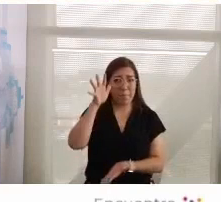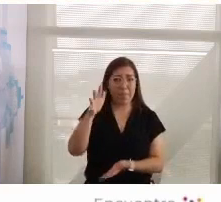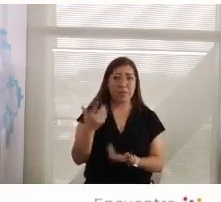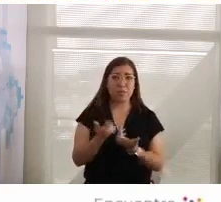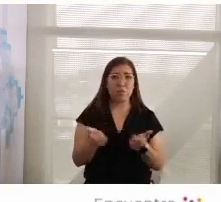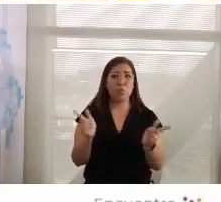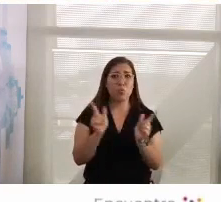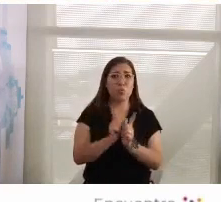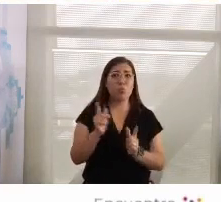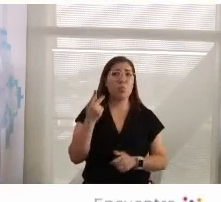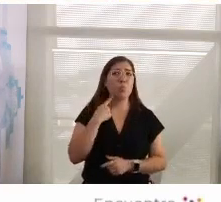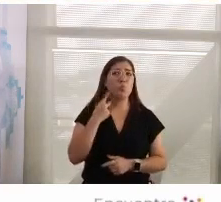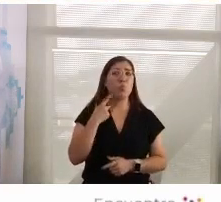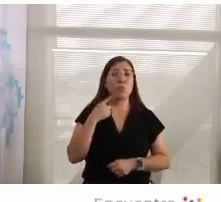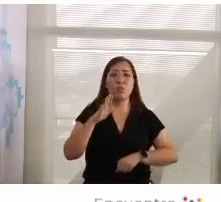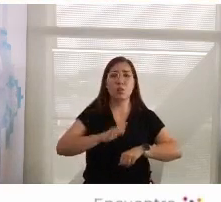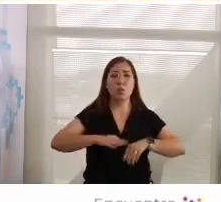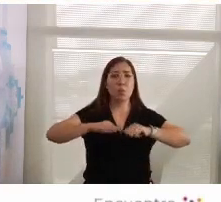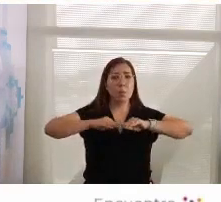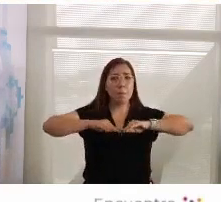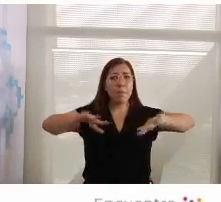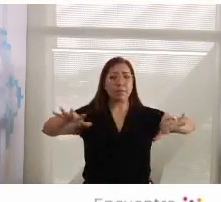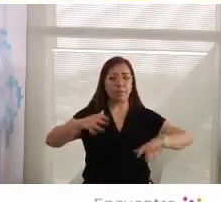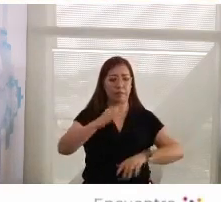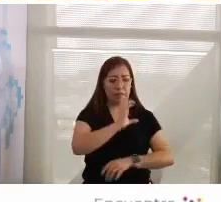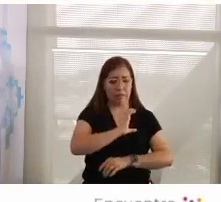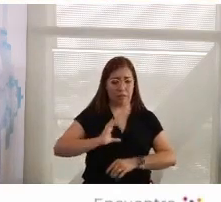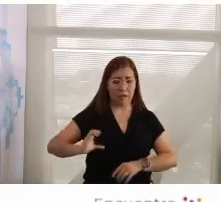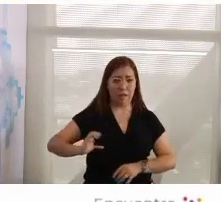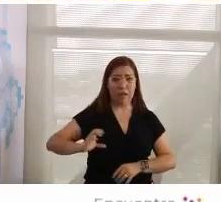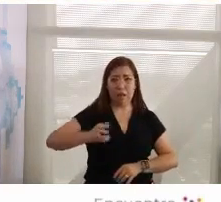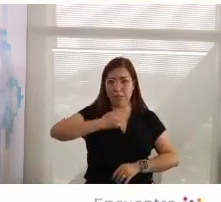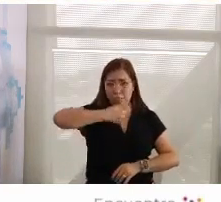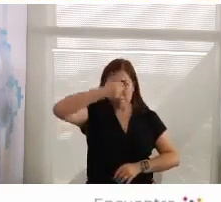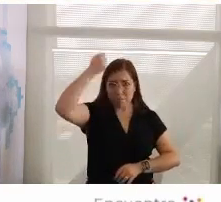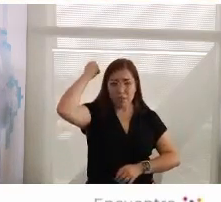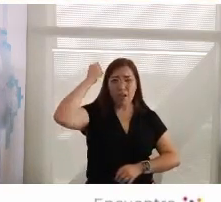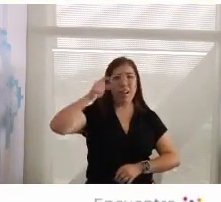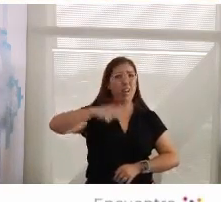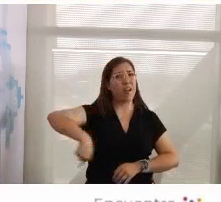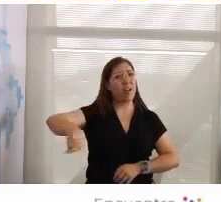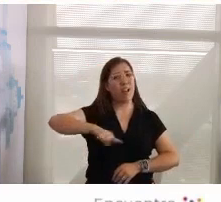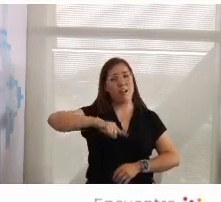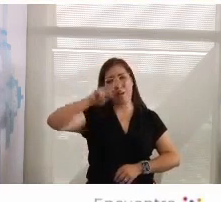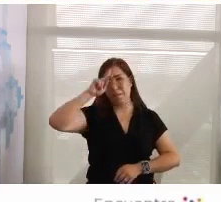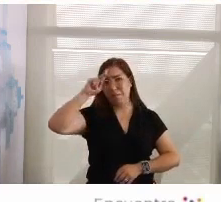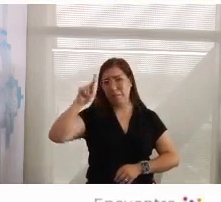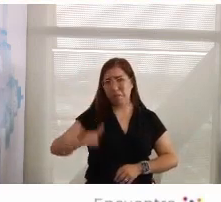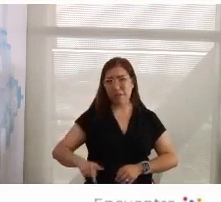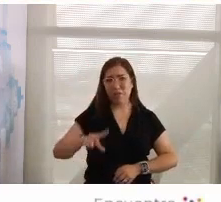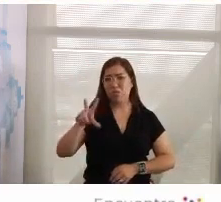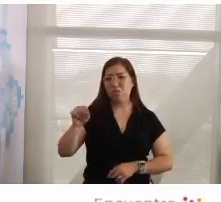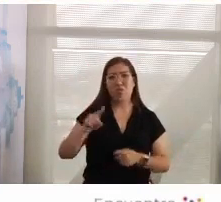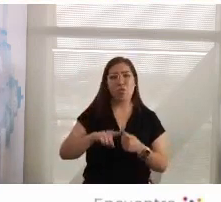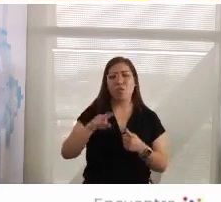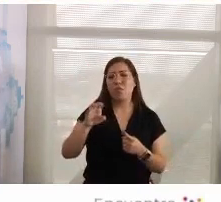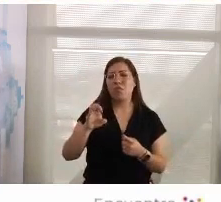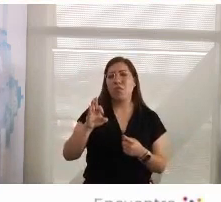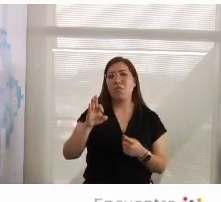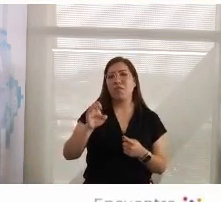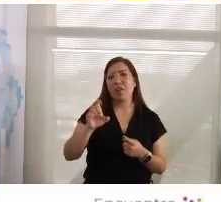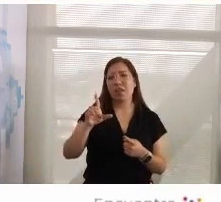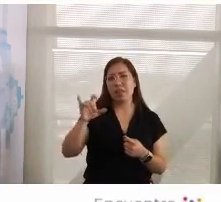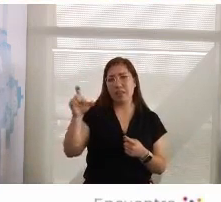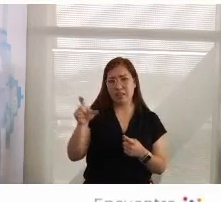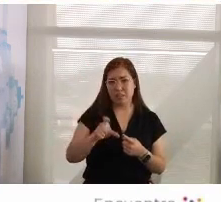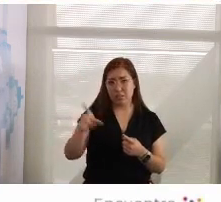promueve en sus candidaturas a los peores. No voy a hablar de Félix Salgado Macedonio para el gobierno